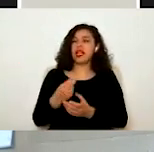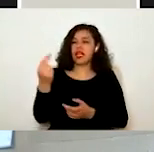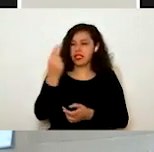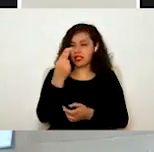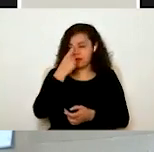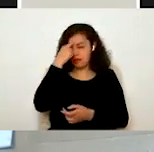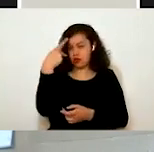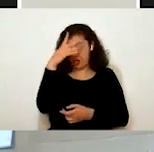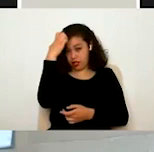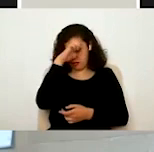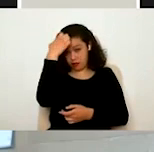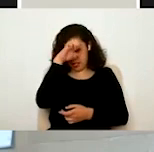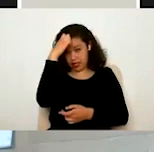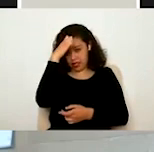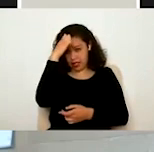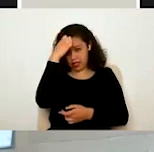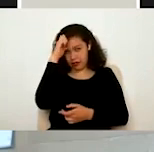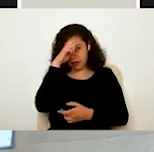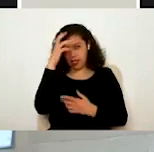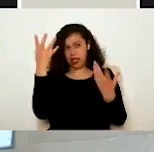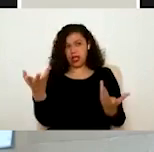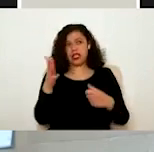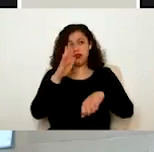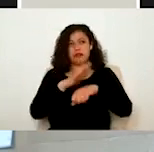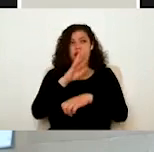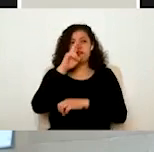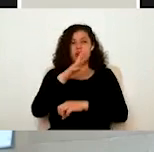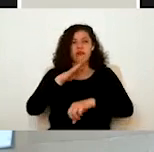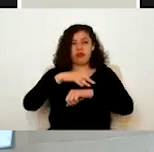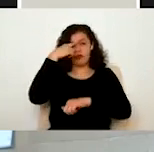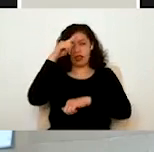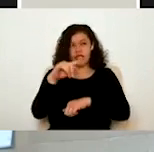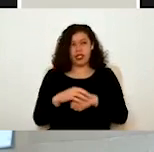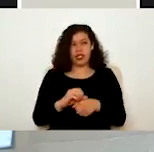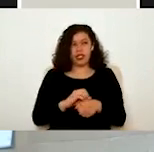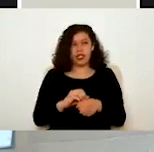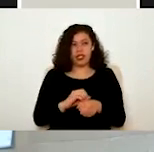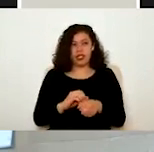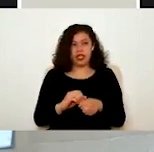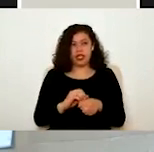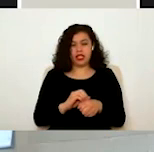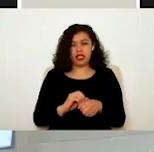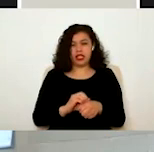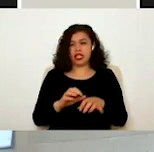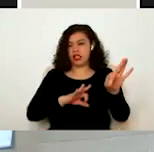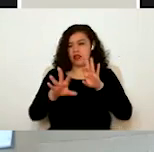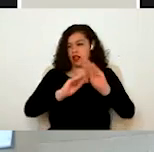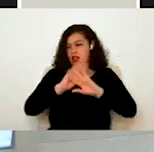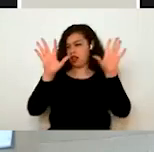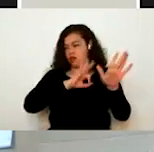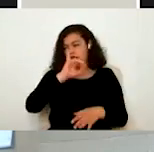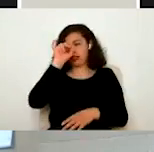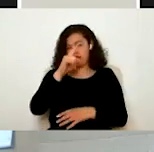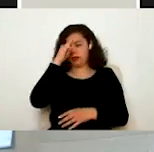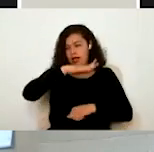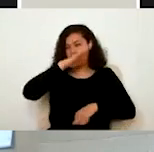la experiencia de ustedes dentro de trámite digital sea mejor y sea más fácil, pues sí, claro que se puede, se puede trabajar, ¿no? Para que les facilite